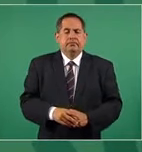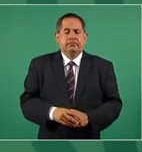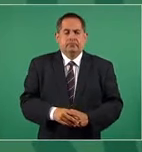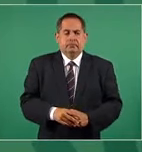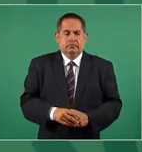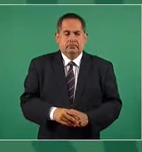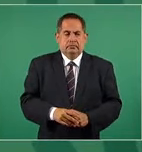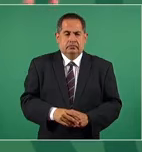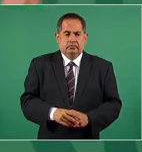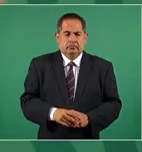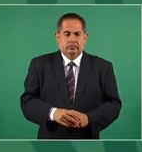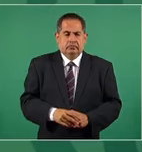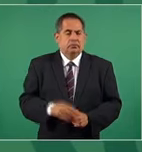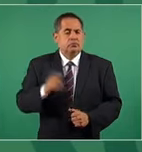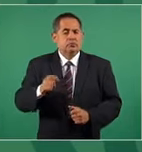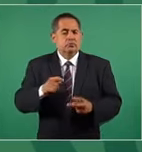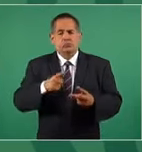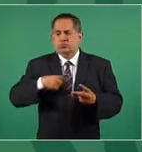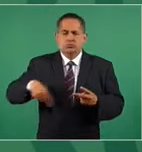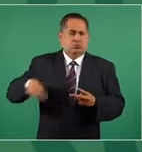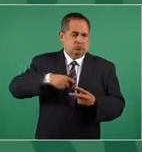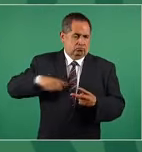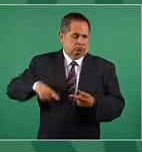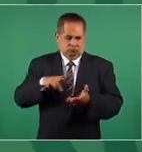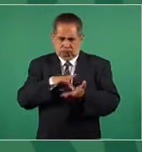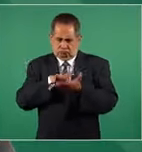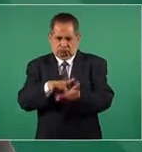con el apoyo de todo el gobierno